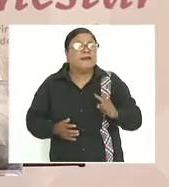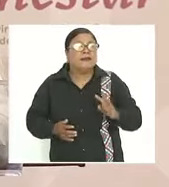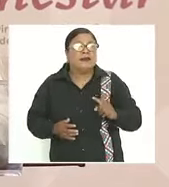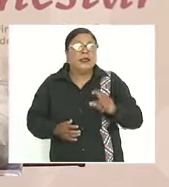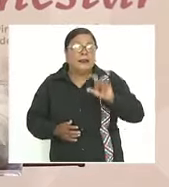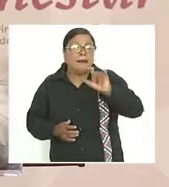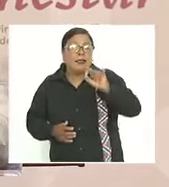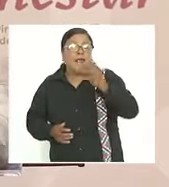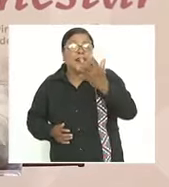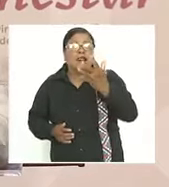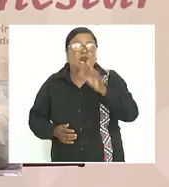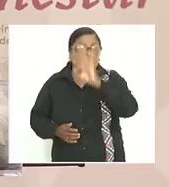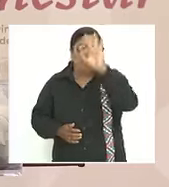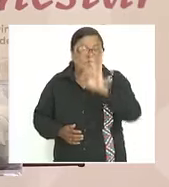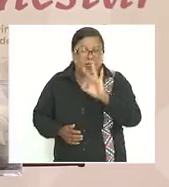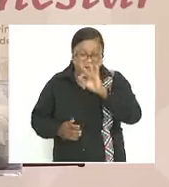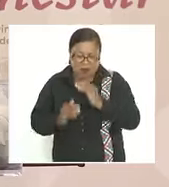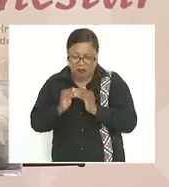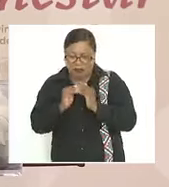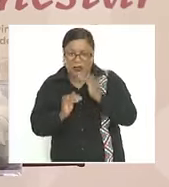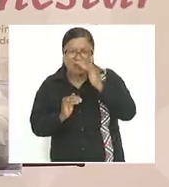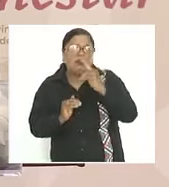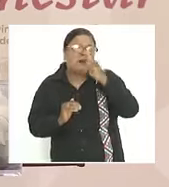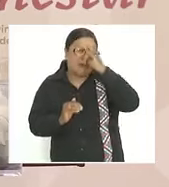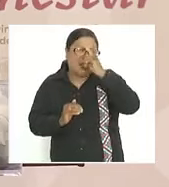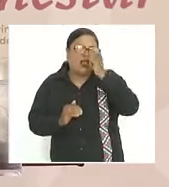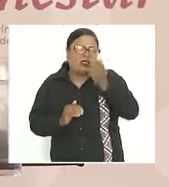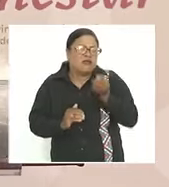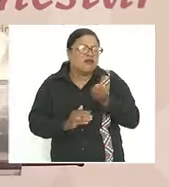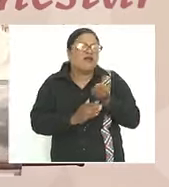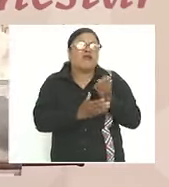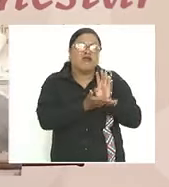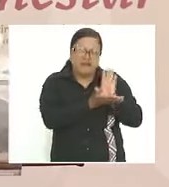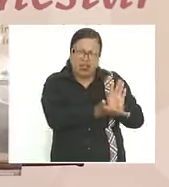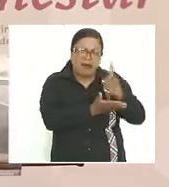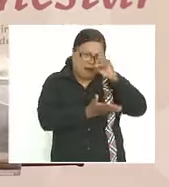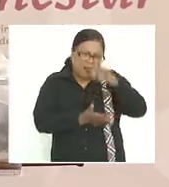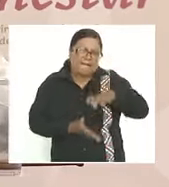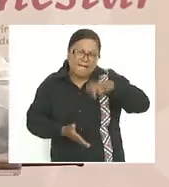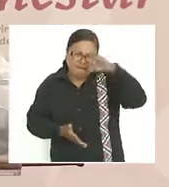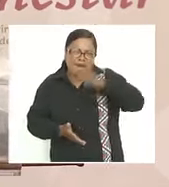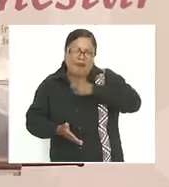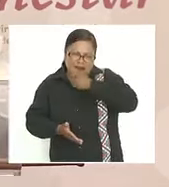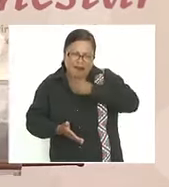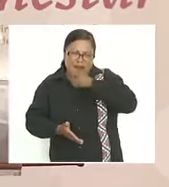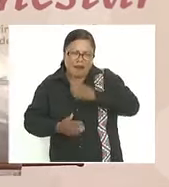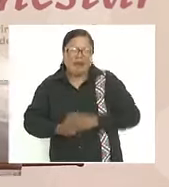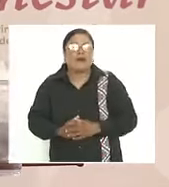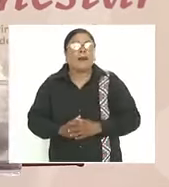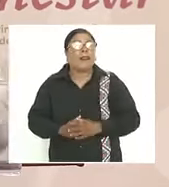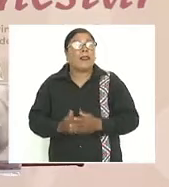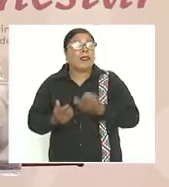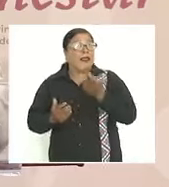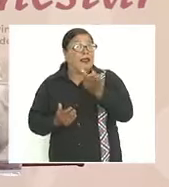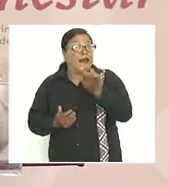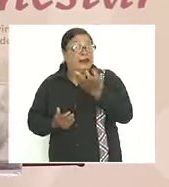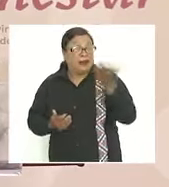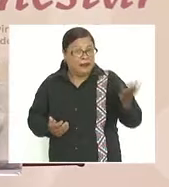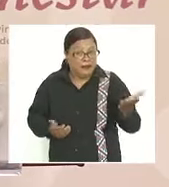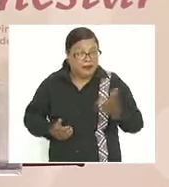25% más para la pensión a los adultos mayores ya entonces entonces